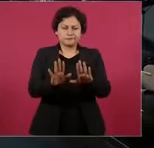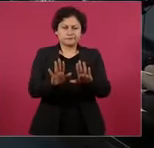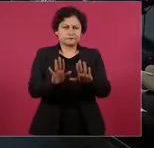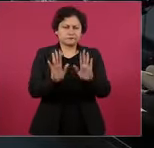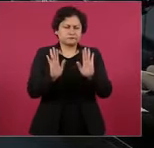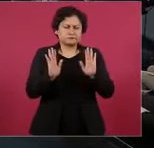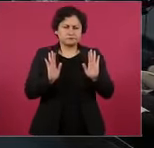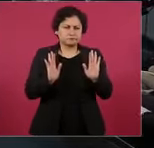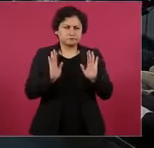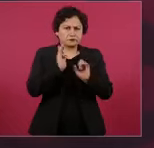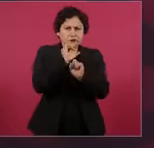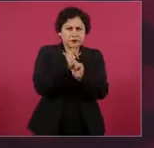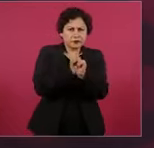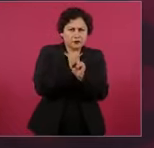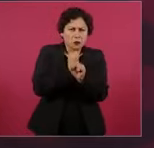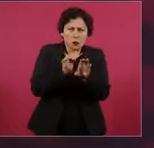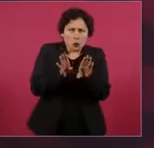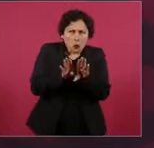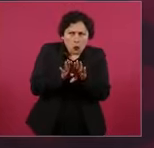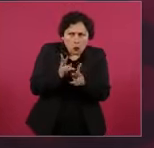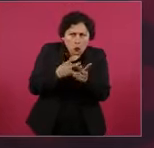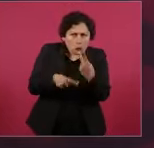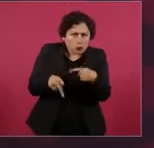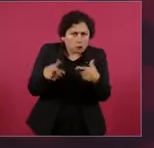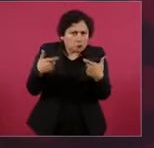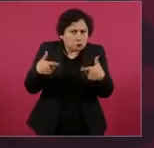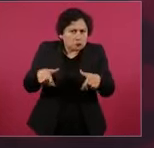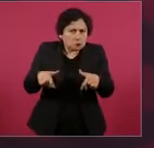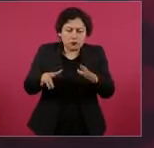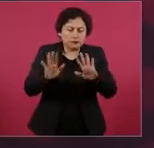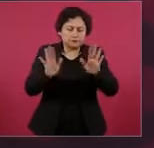su riqueza.